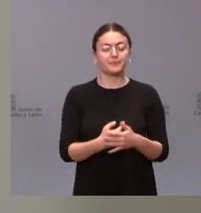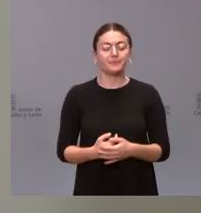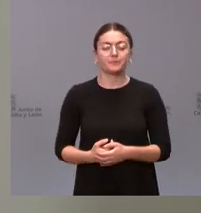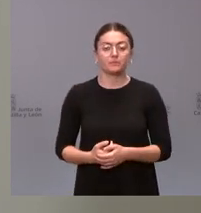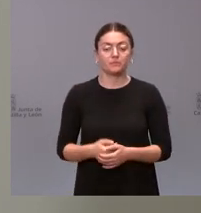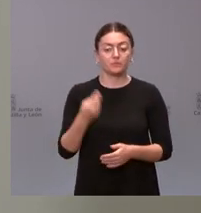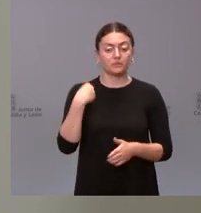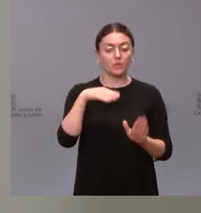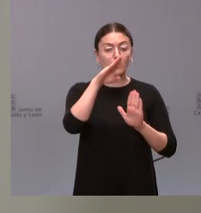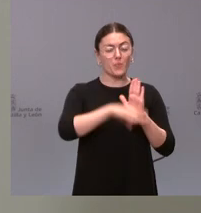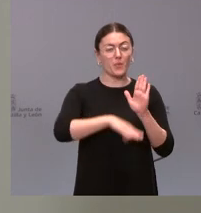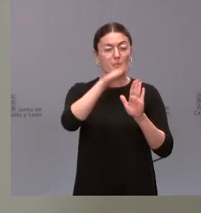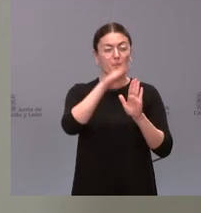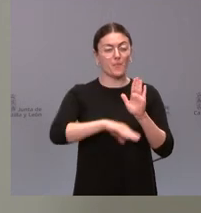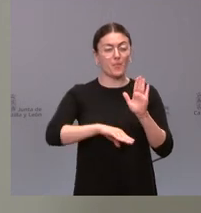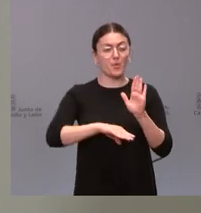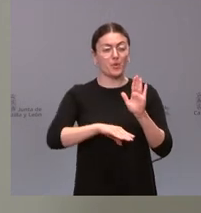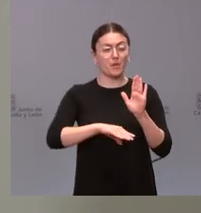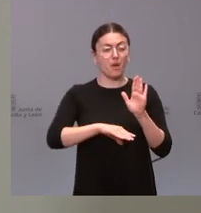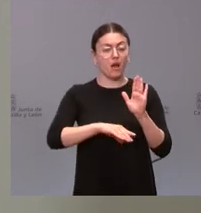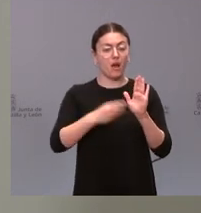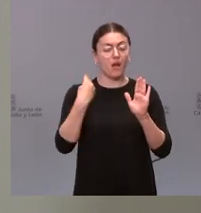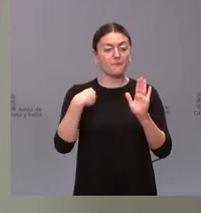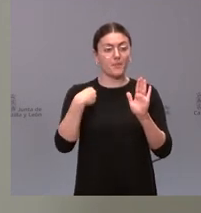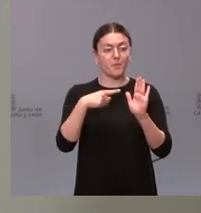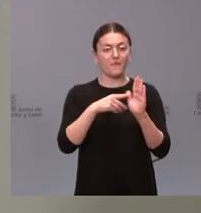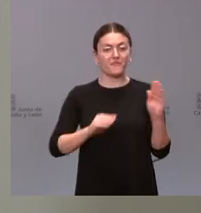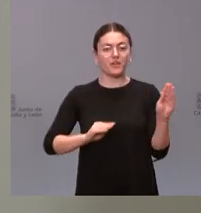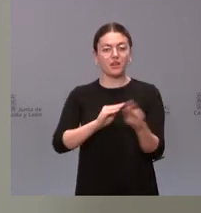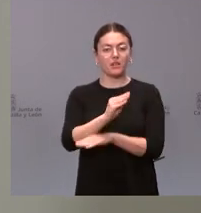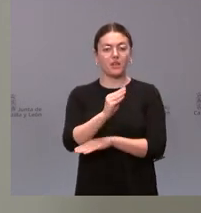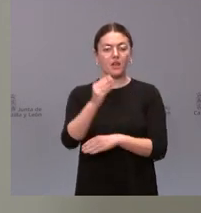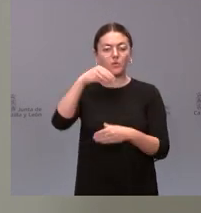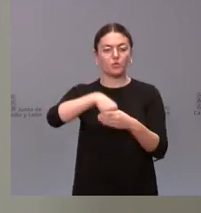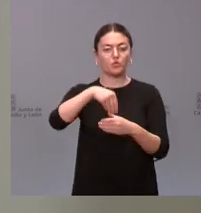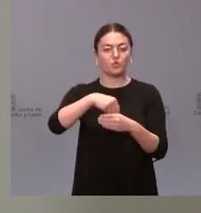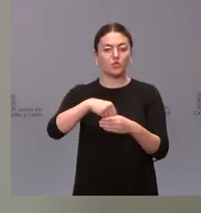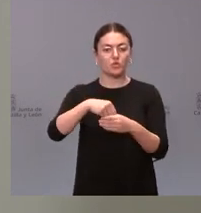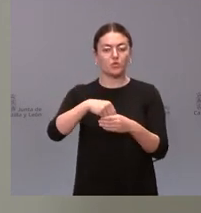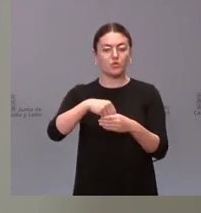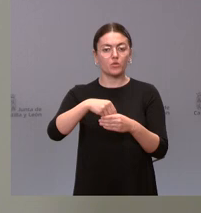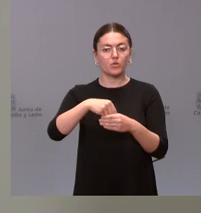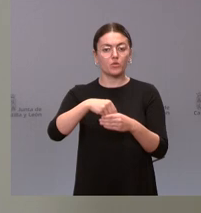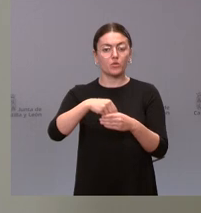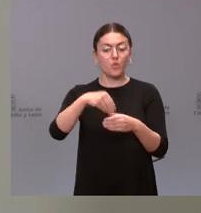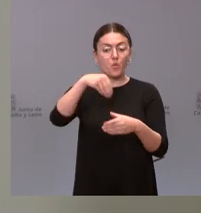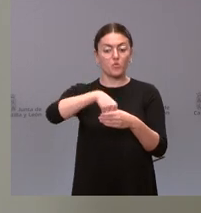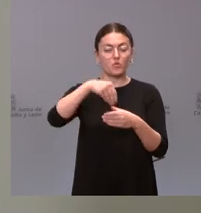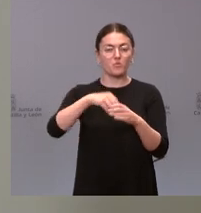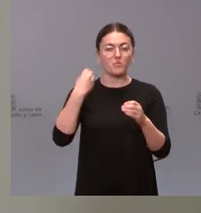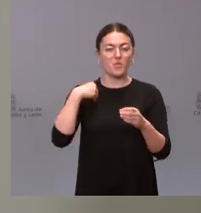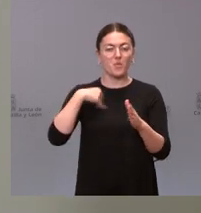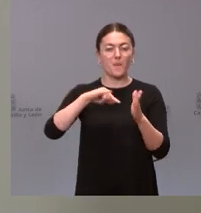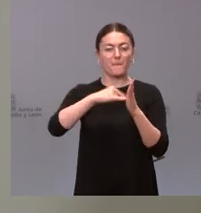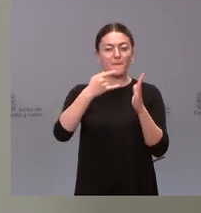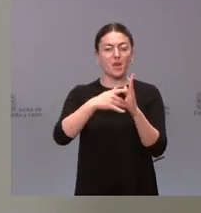este programa operativo FEDER también financie la inclusión de los contenidos previstos en el plan Soria conectada y